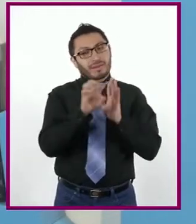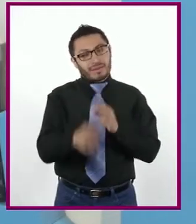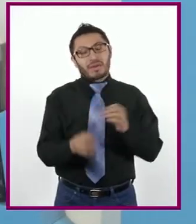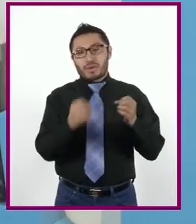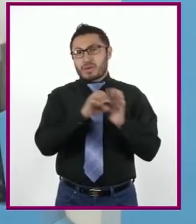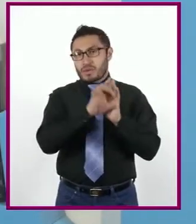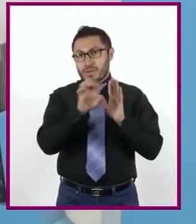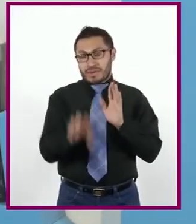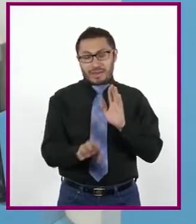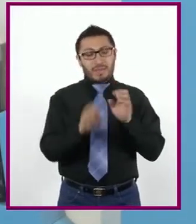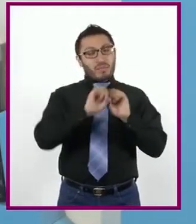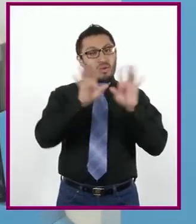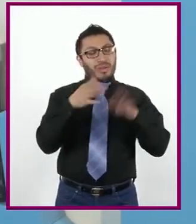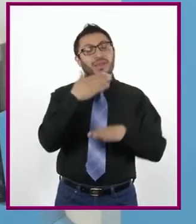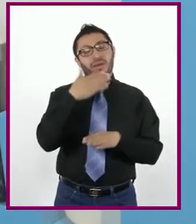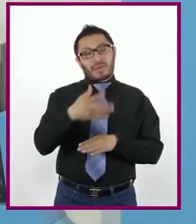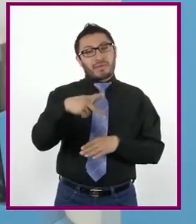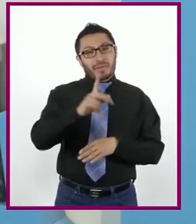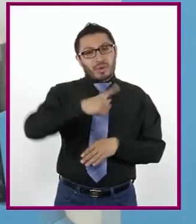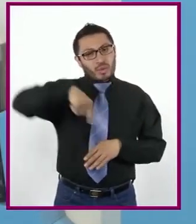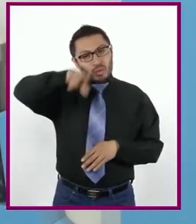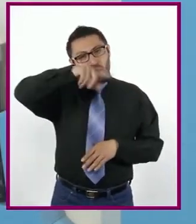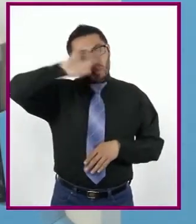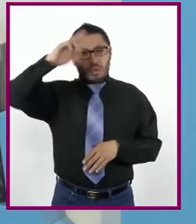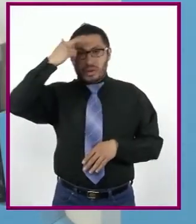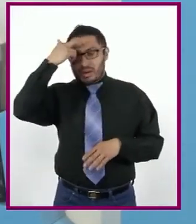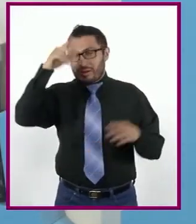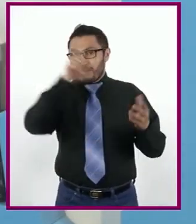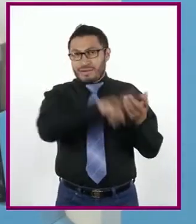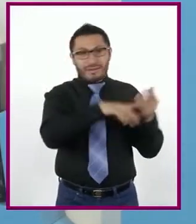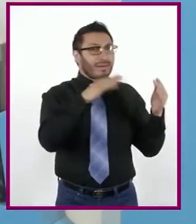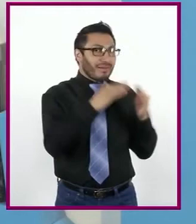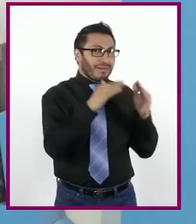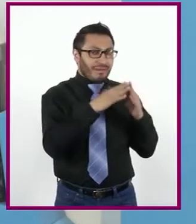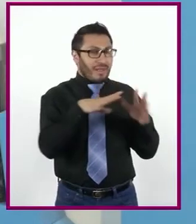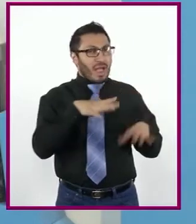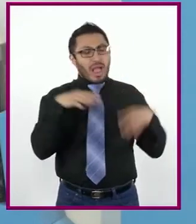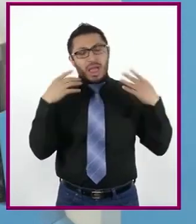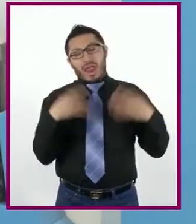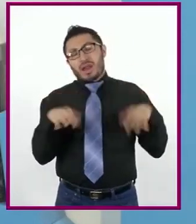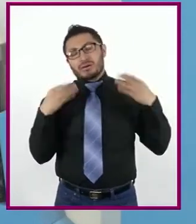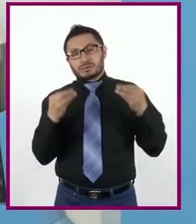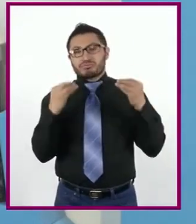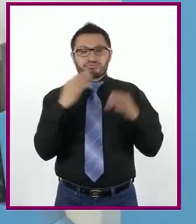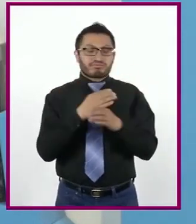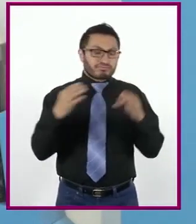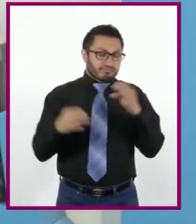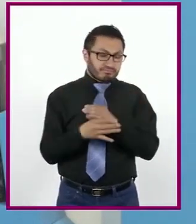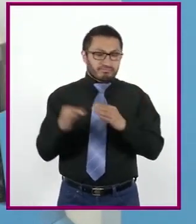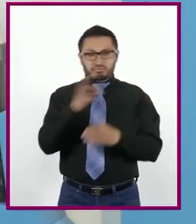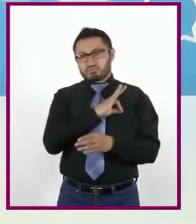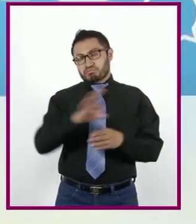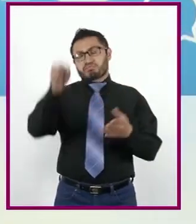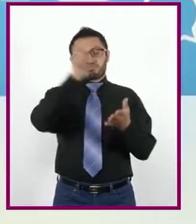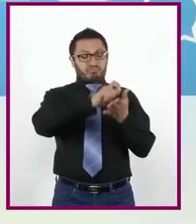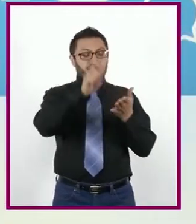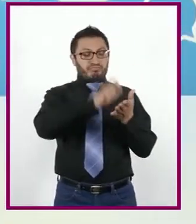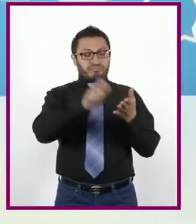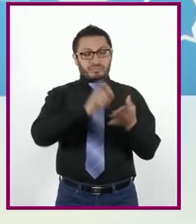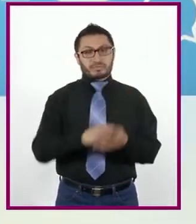nos das son muy buenos, pero recuerden ustedes en casa que hay muchas más cosas que se pueden agregar.